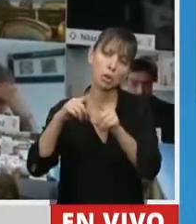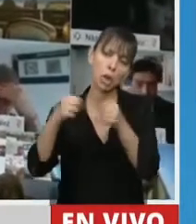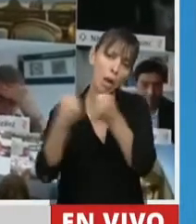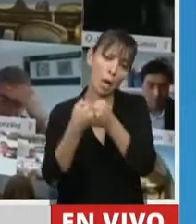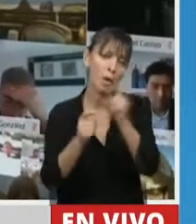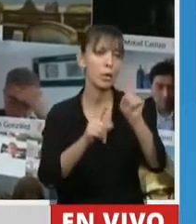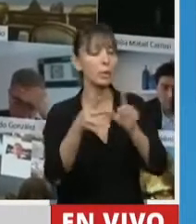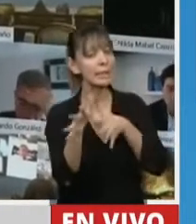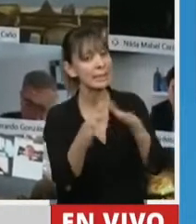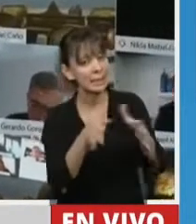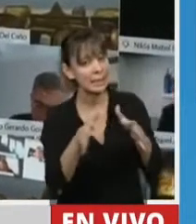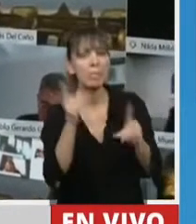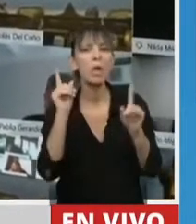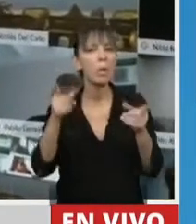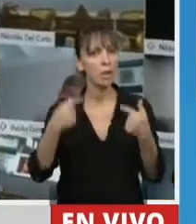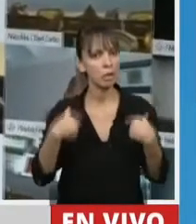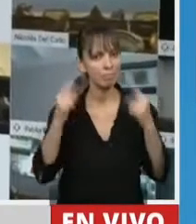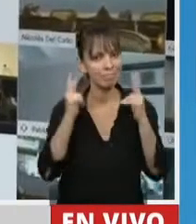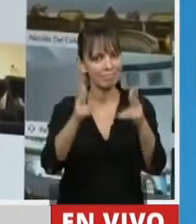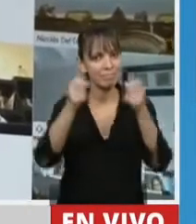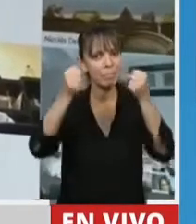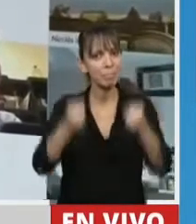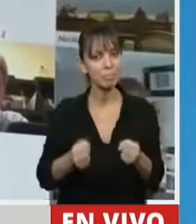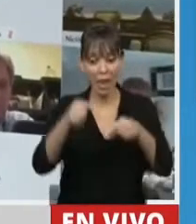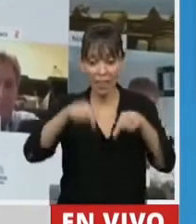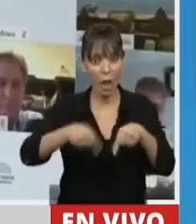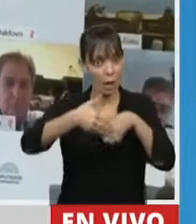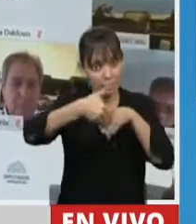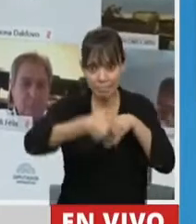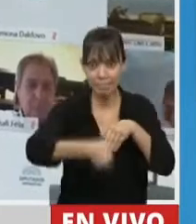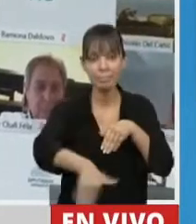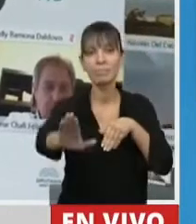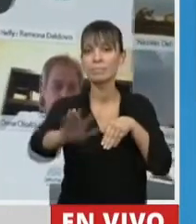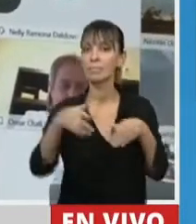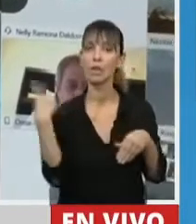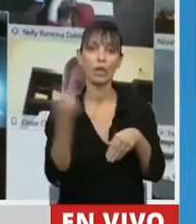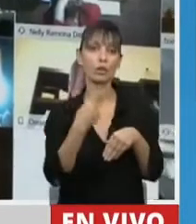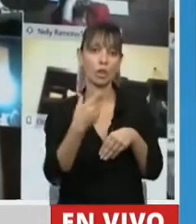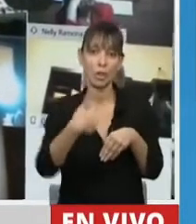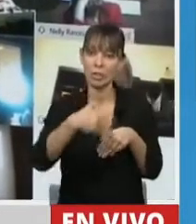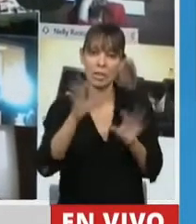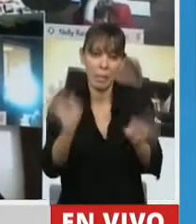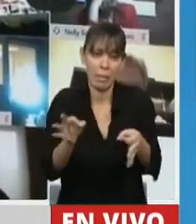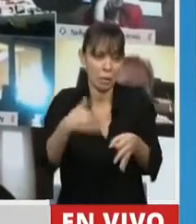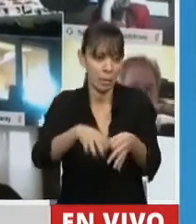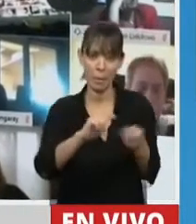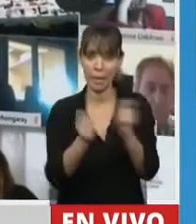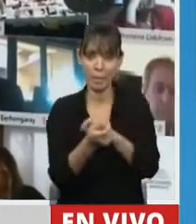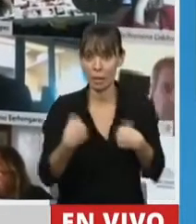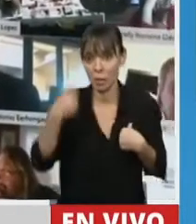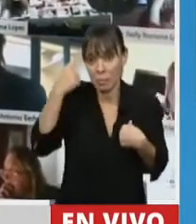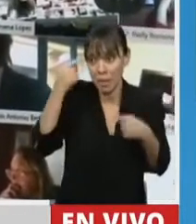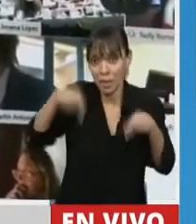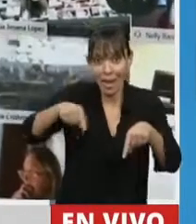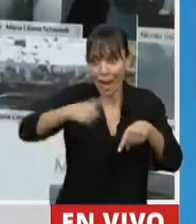menos, pero sí sostengo esta postura que de ahora en más nos guste o no todo cambiará, como en este Congreso. Yo creo